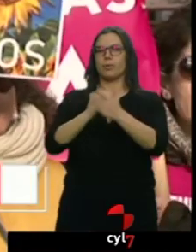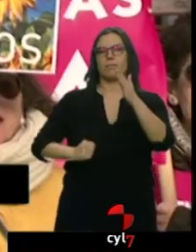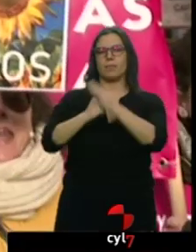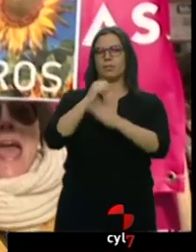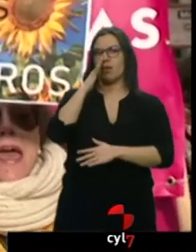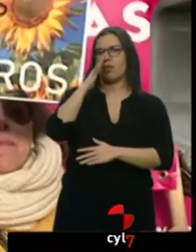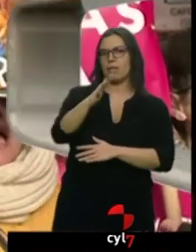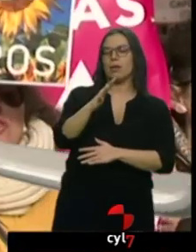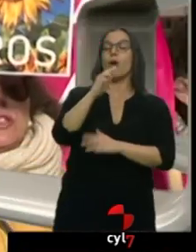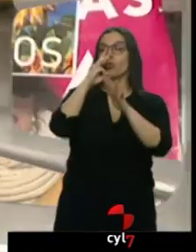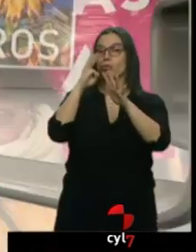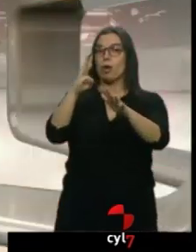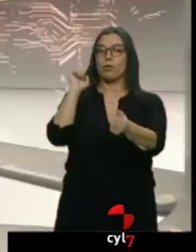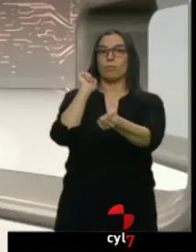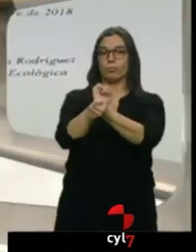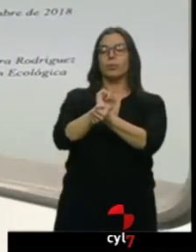cambios en la ley del menor.